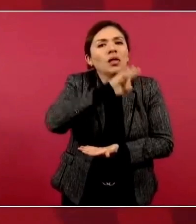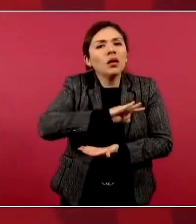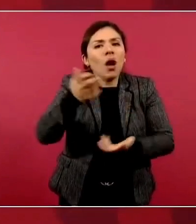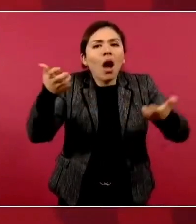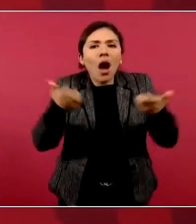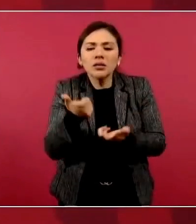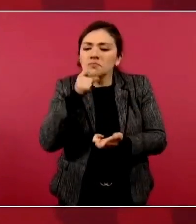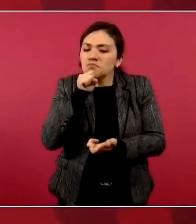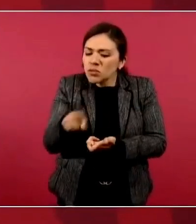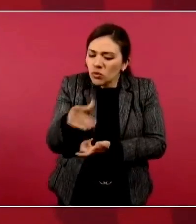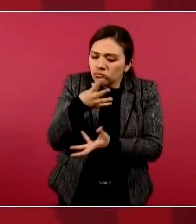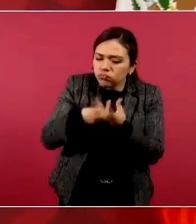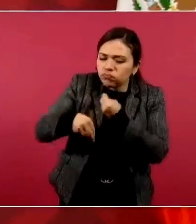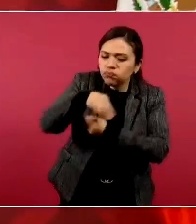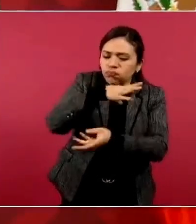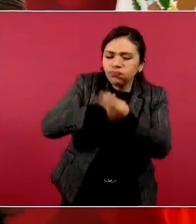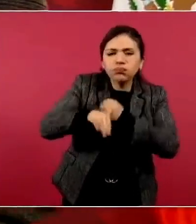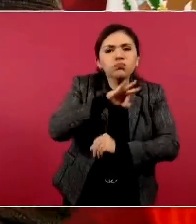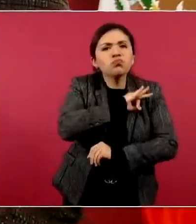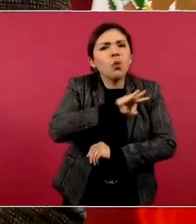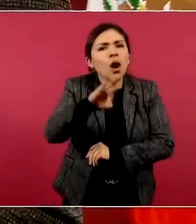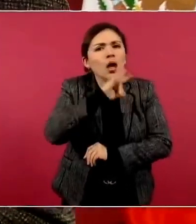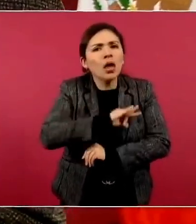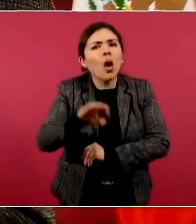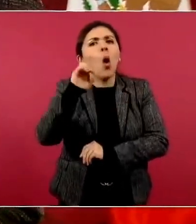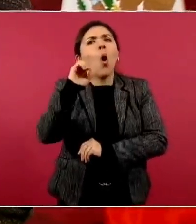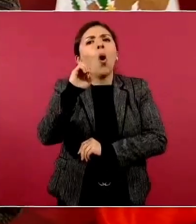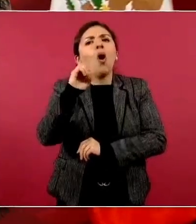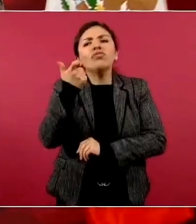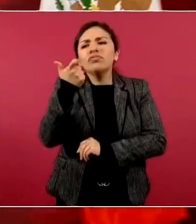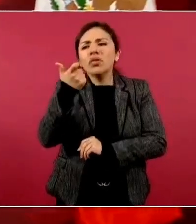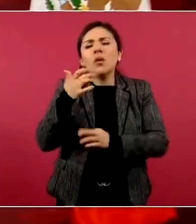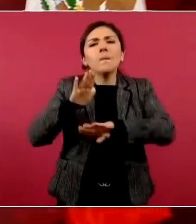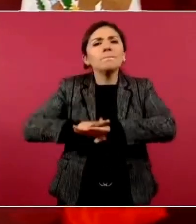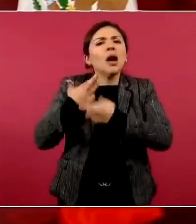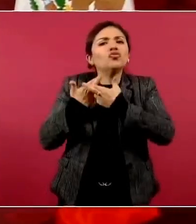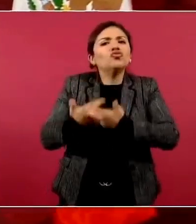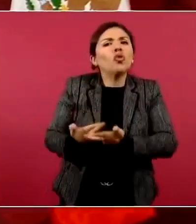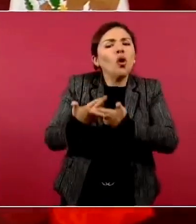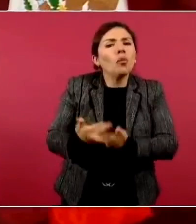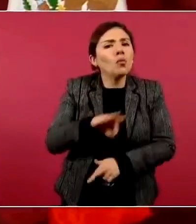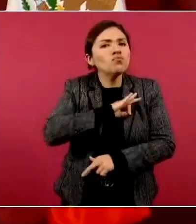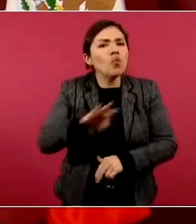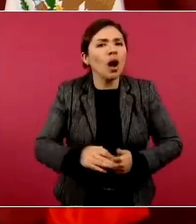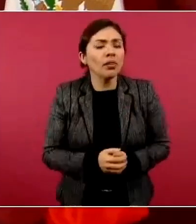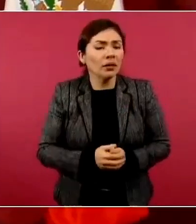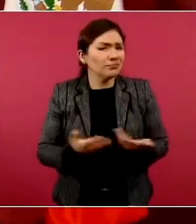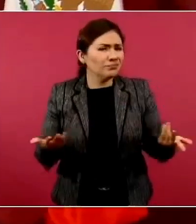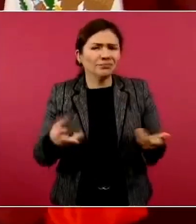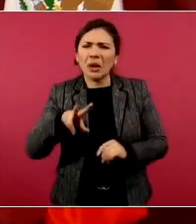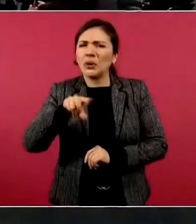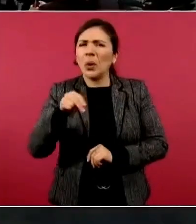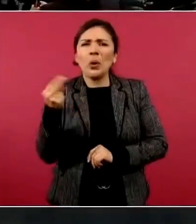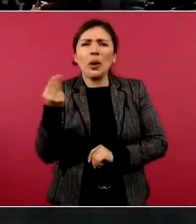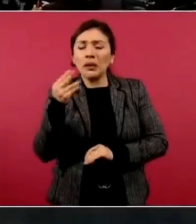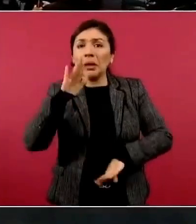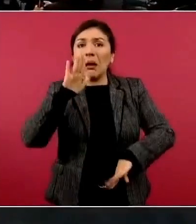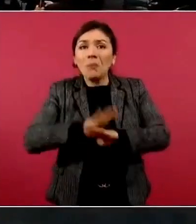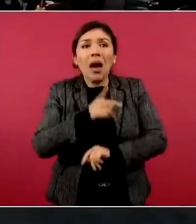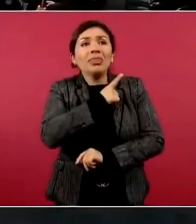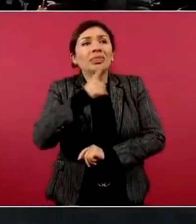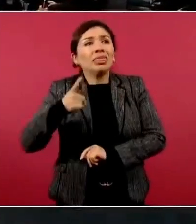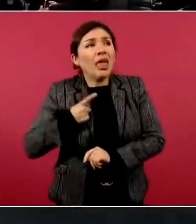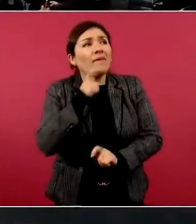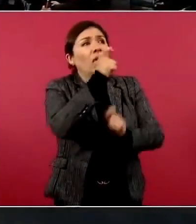más con lo mismo o con menos. Entonces, no hace falta endeudar, no hace